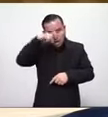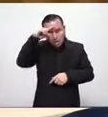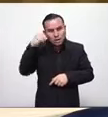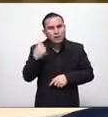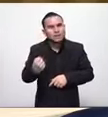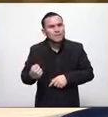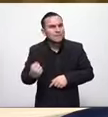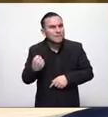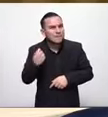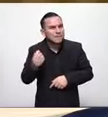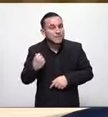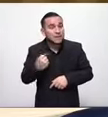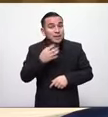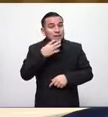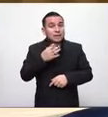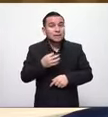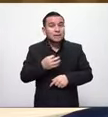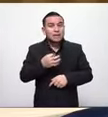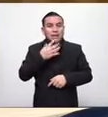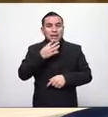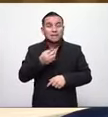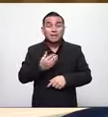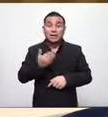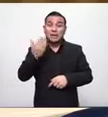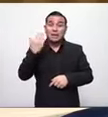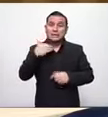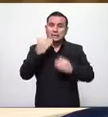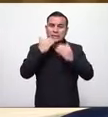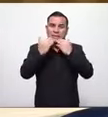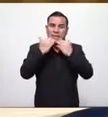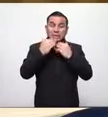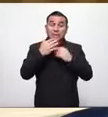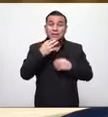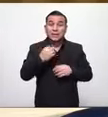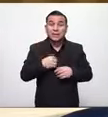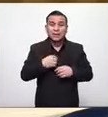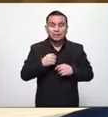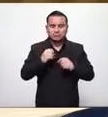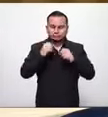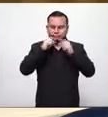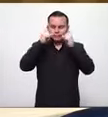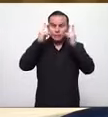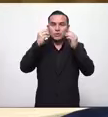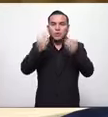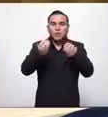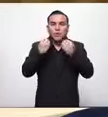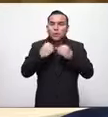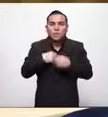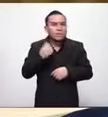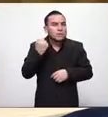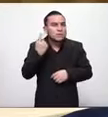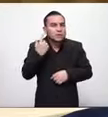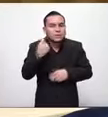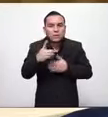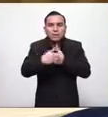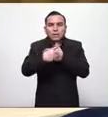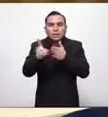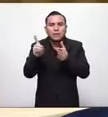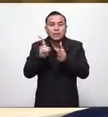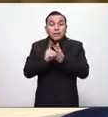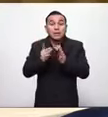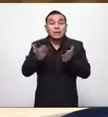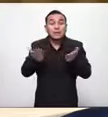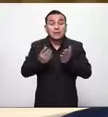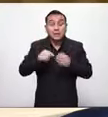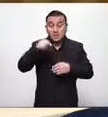solo indolente o insensato lo decía el doctor Gerles no se puede dar cuenta de lo que estamos